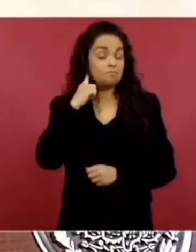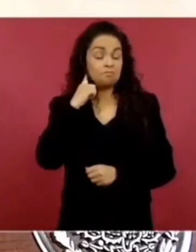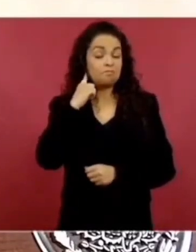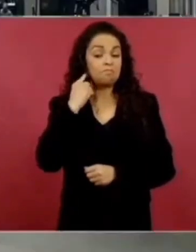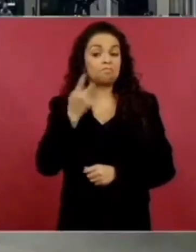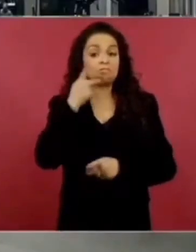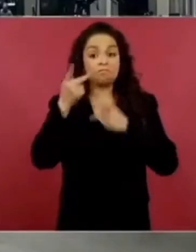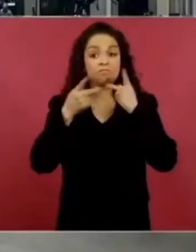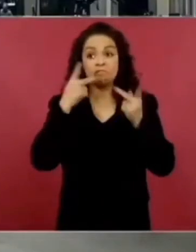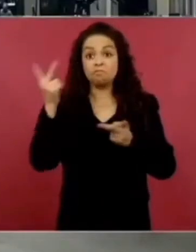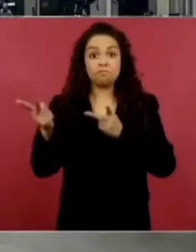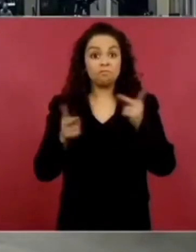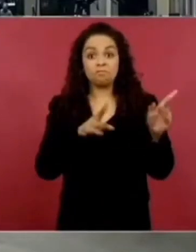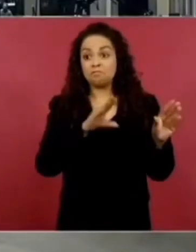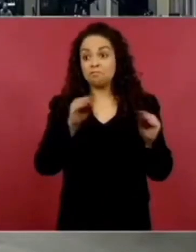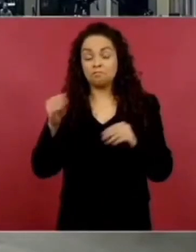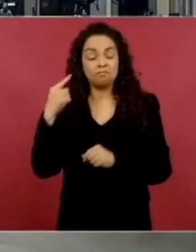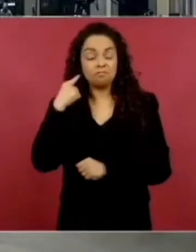Ah, bueno.